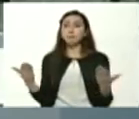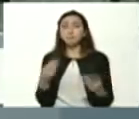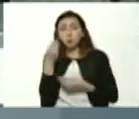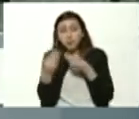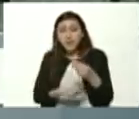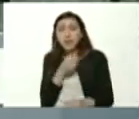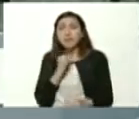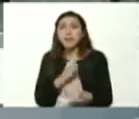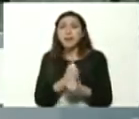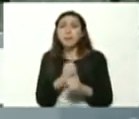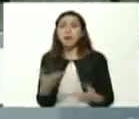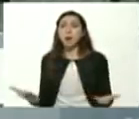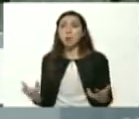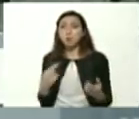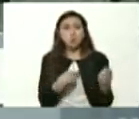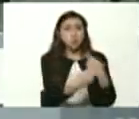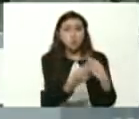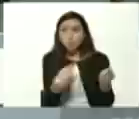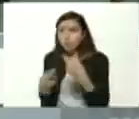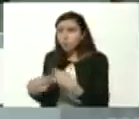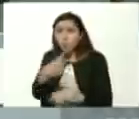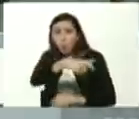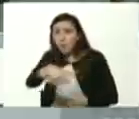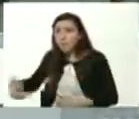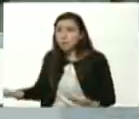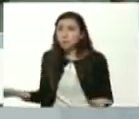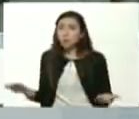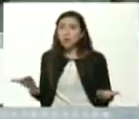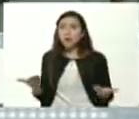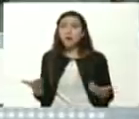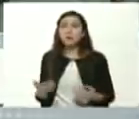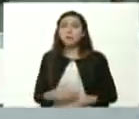la relación humana